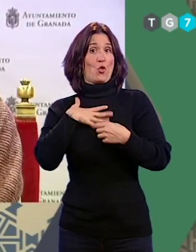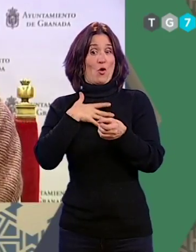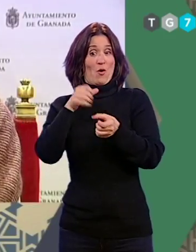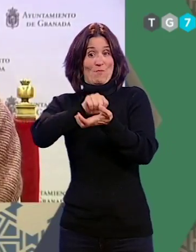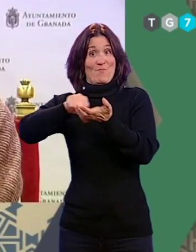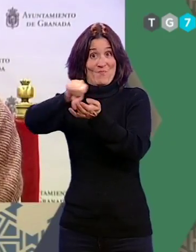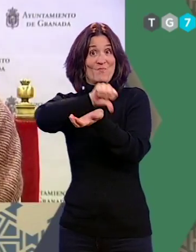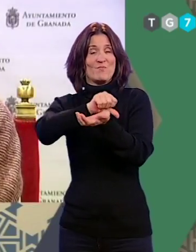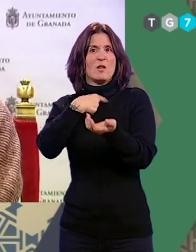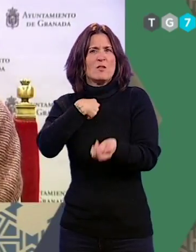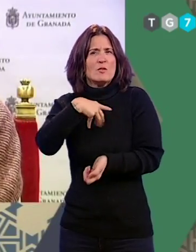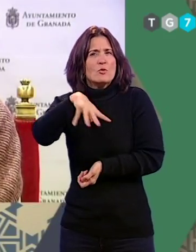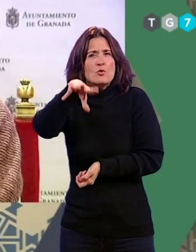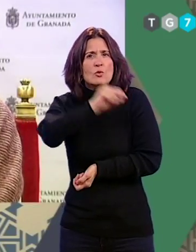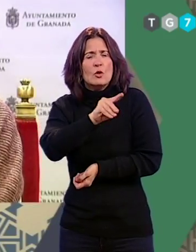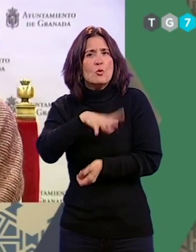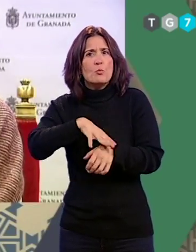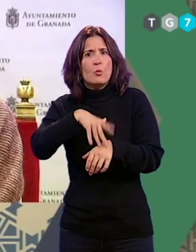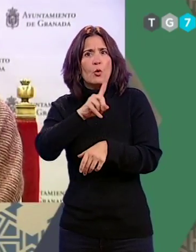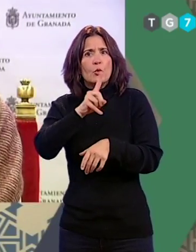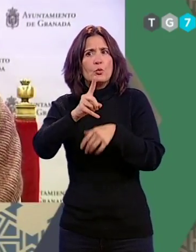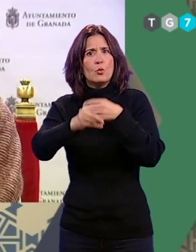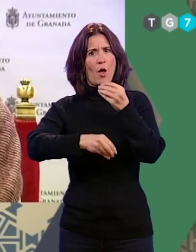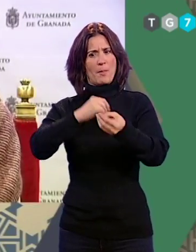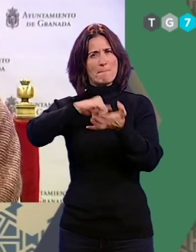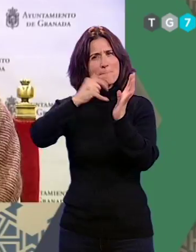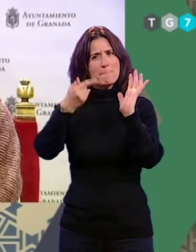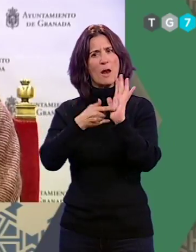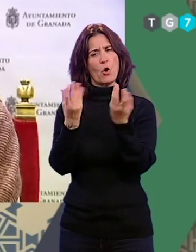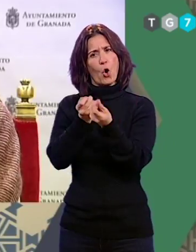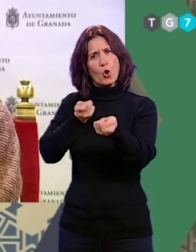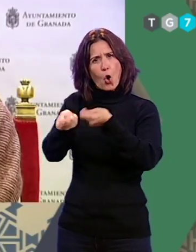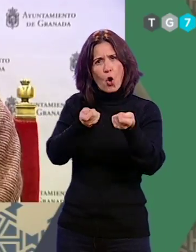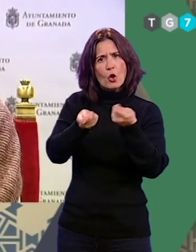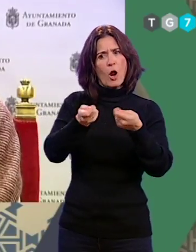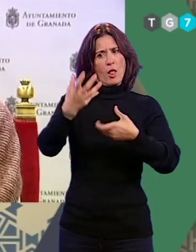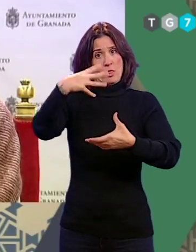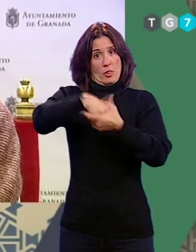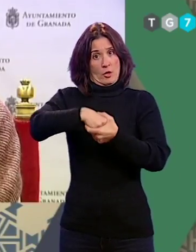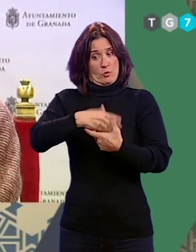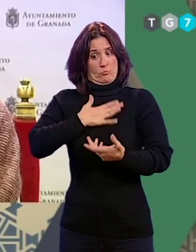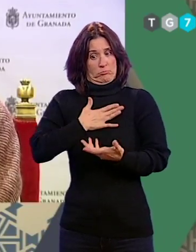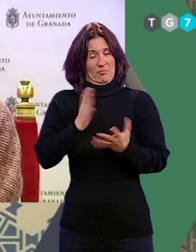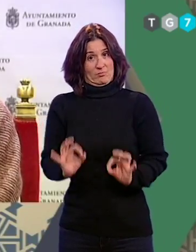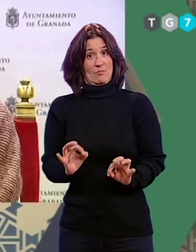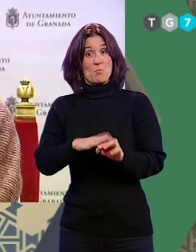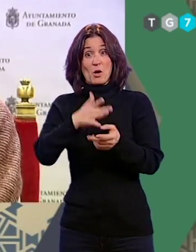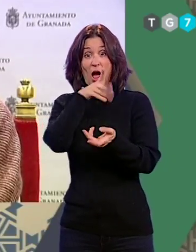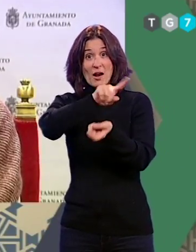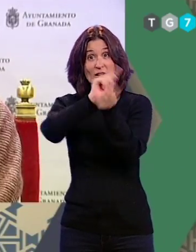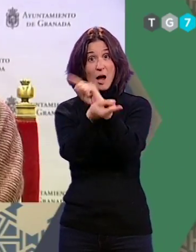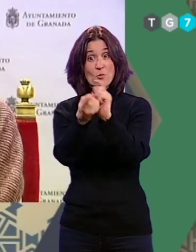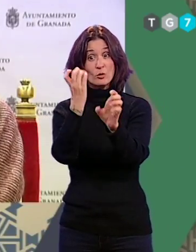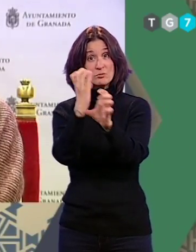y no entendemos cómo no se ha hecho una planificación coordinada ya desde este momento porque cualquier cambio en el